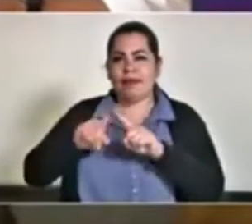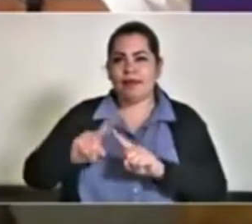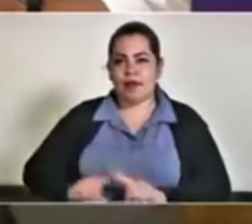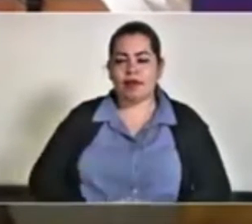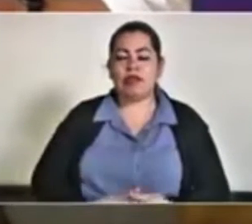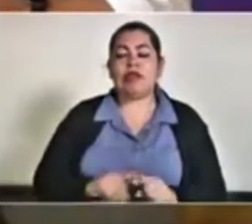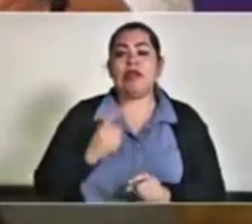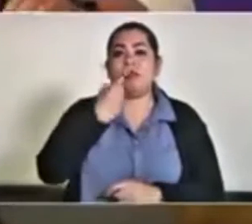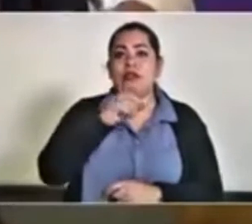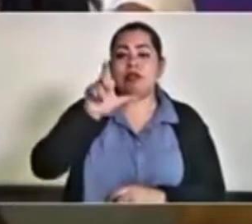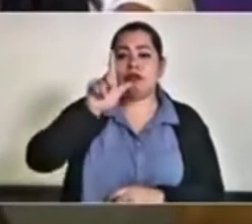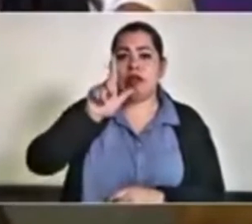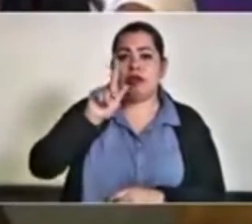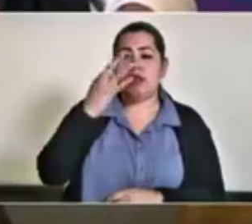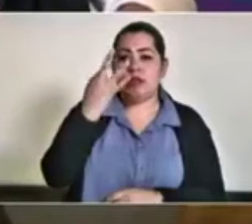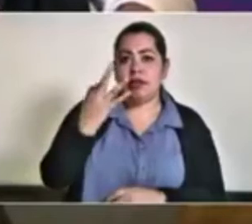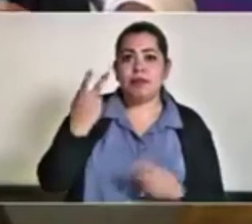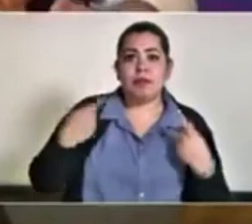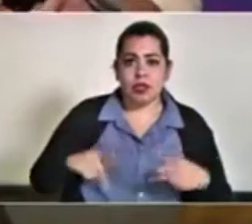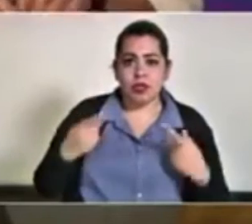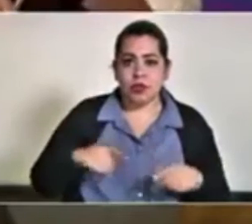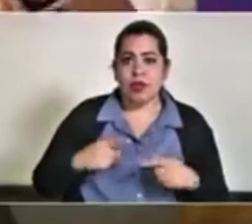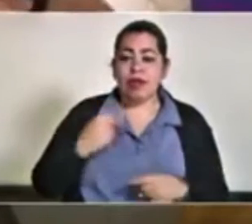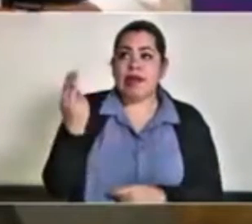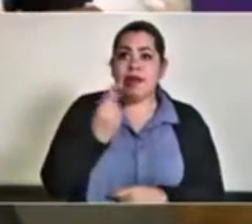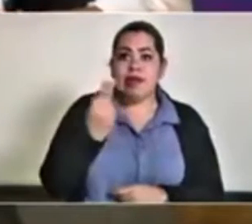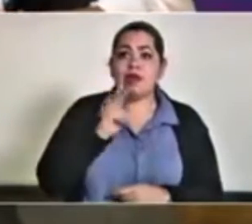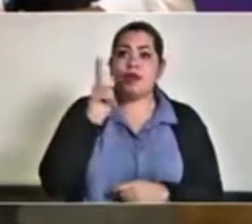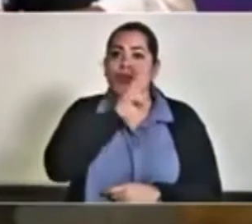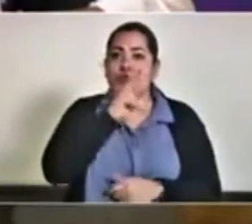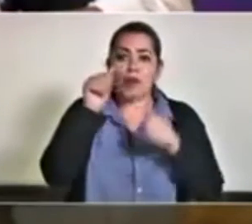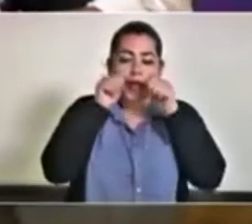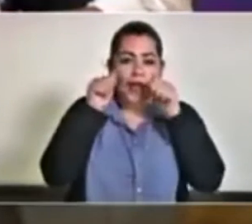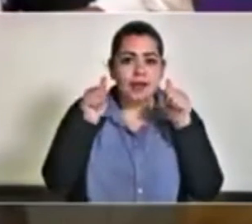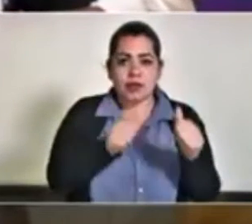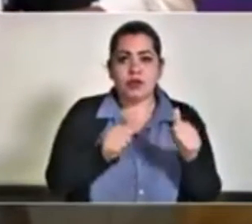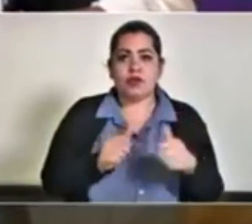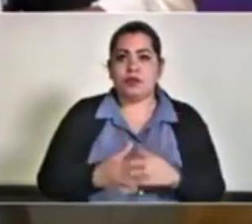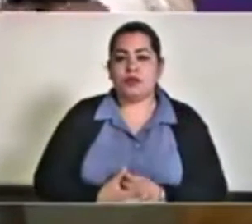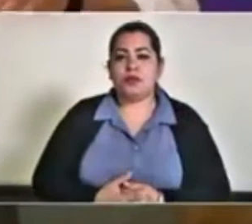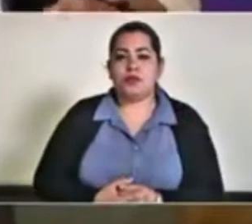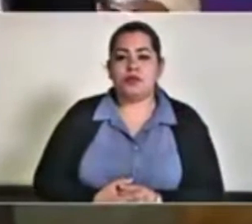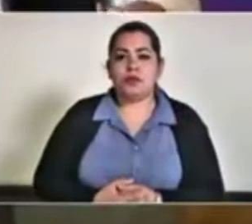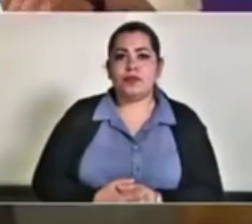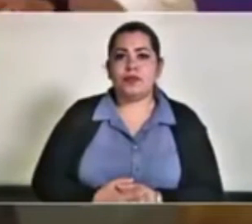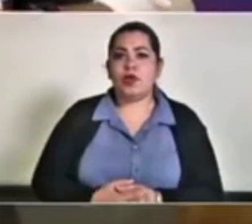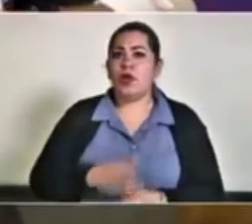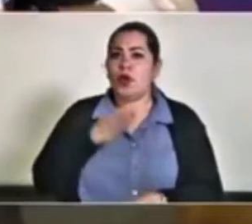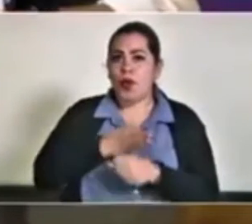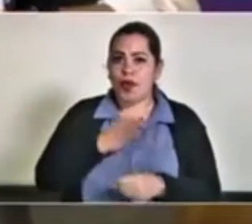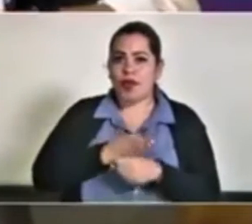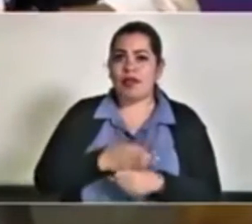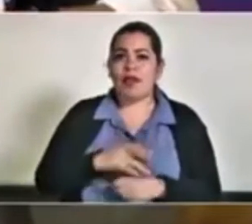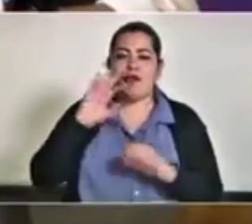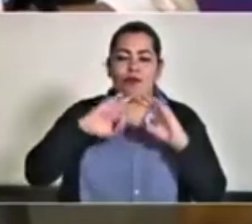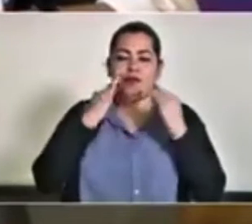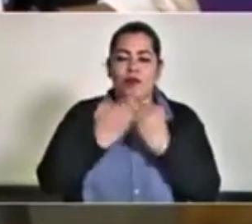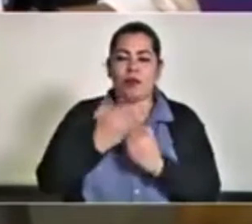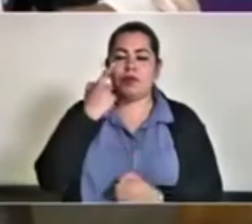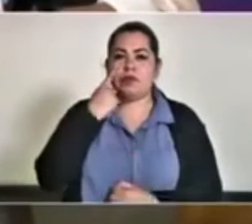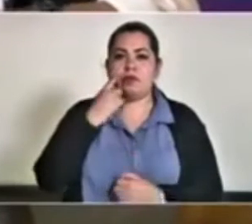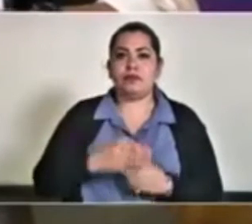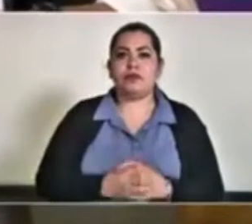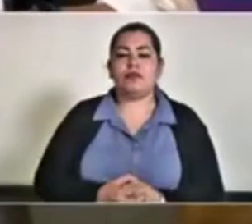de estos 173 pacientes requieren ventilación mecánica asistida. Están distribuidos de la siguiente